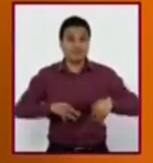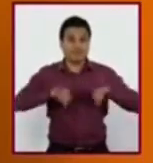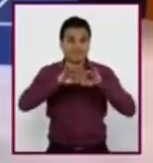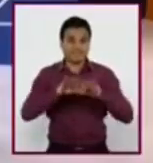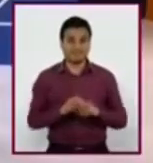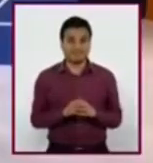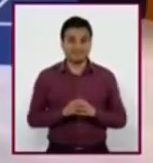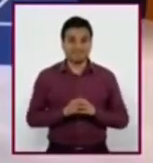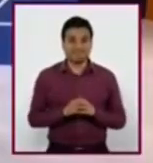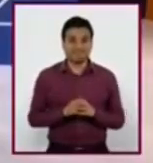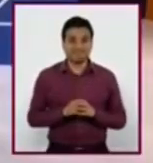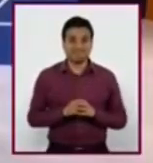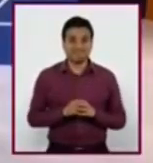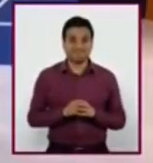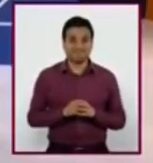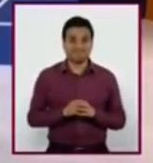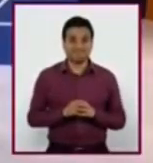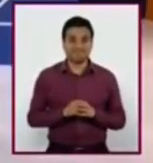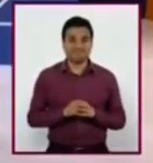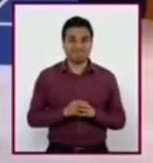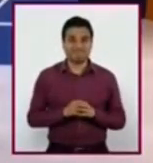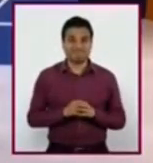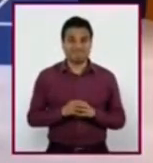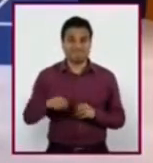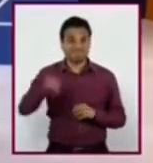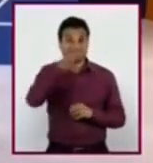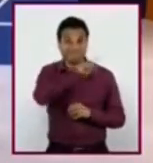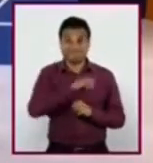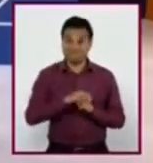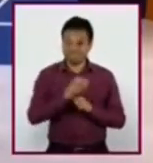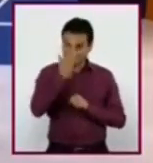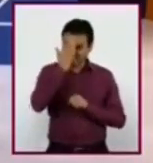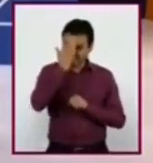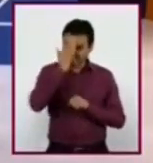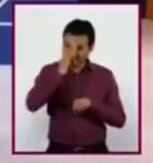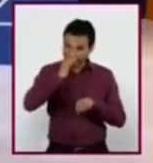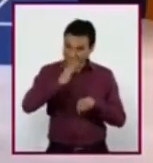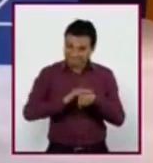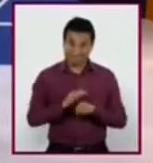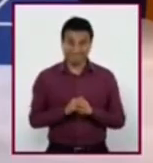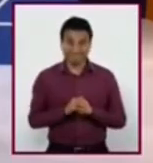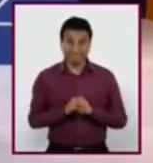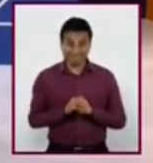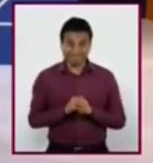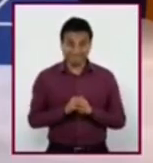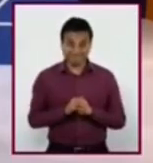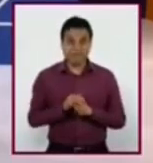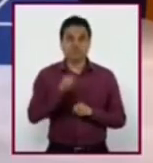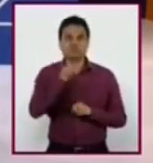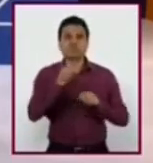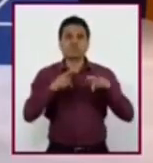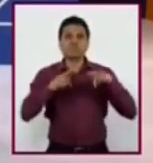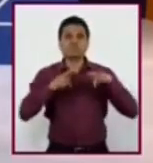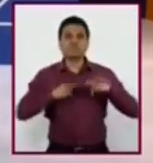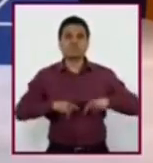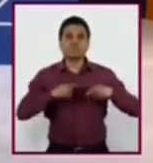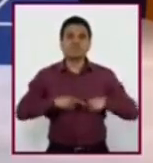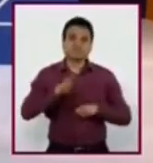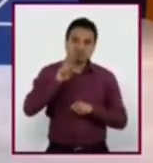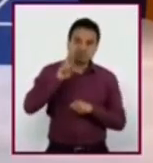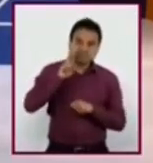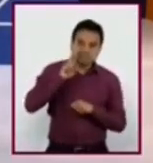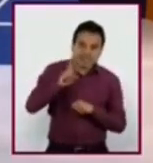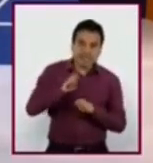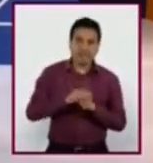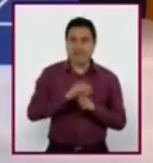materna. Hay que activar nuestra memoria y tratar de recordar las que hemos escuchado, para poder analizarlas y